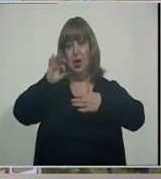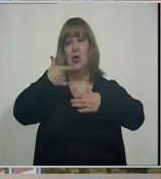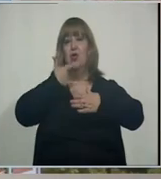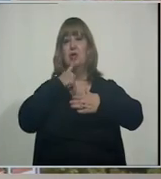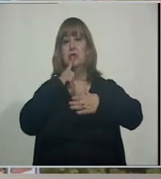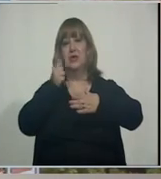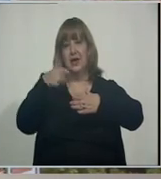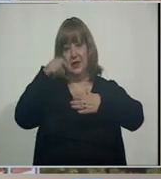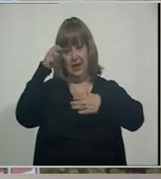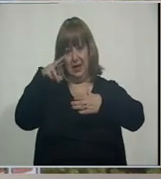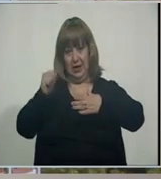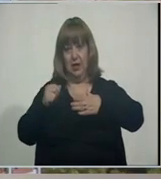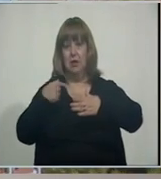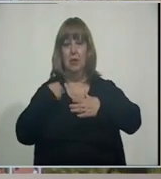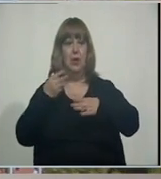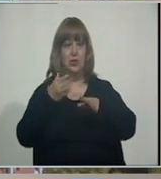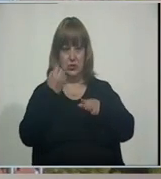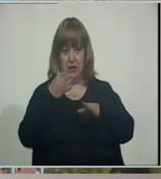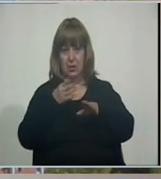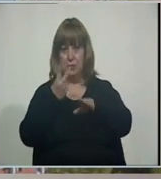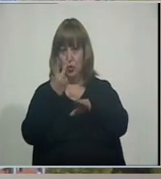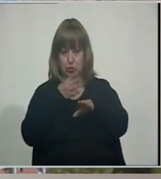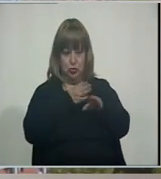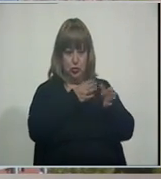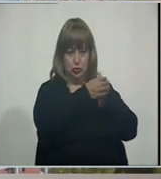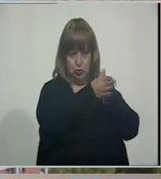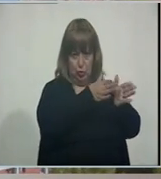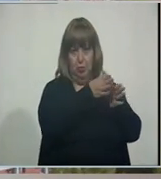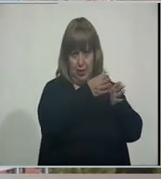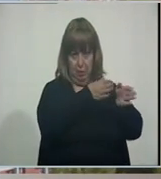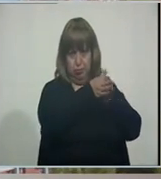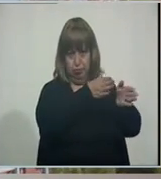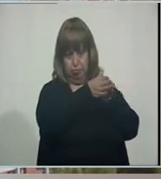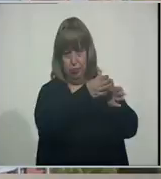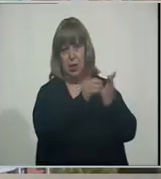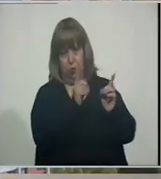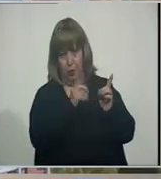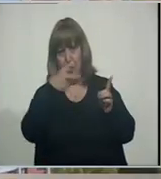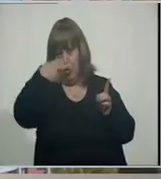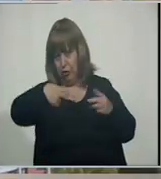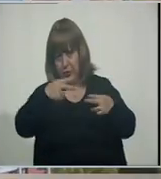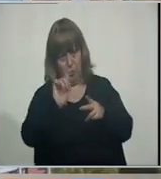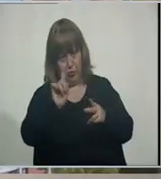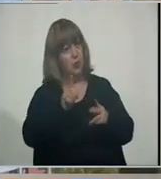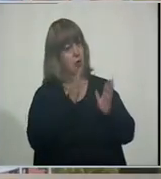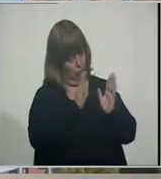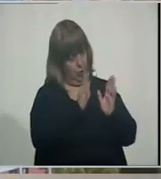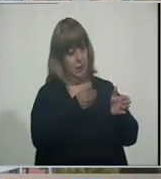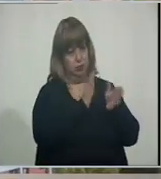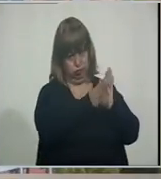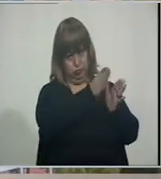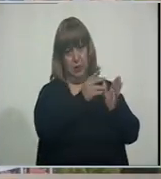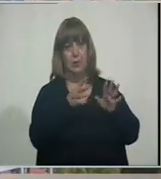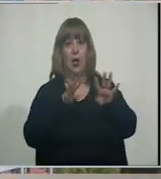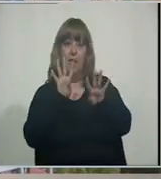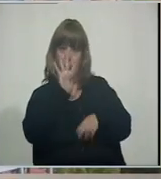tránsito Pero hay dos carriles Habilitados para transitar Así que Se puede continuar De sur a norte Por la Costa Negra